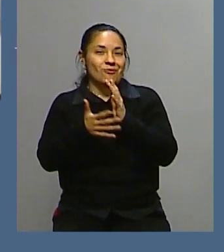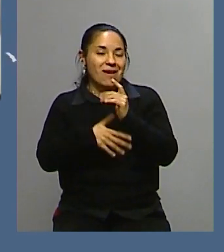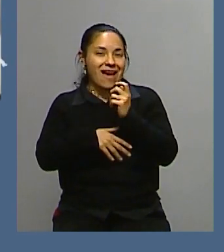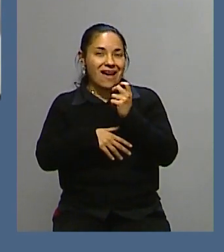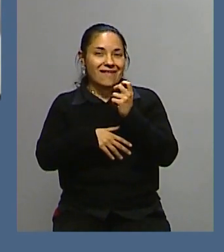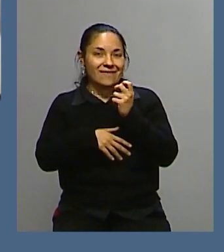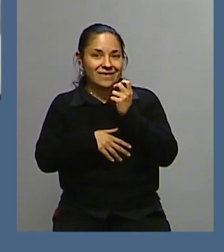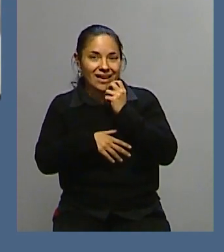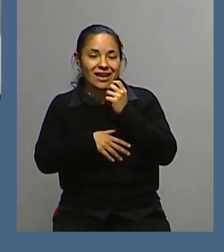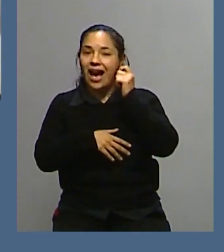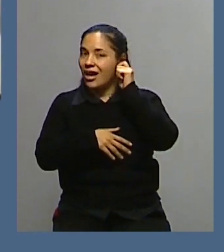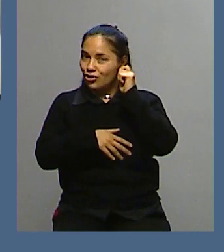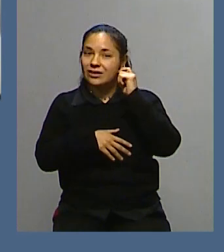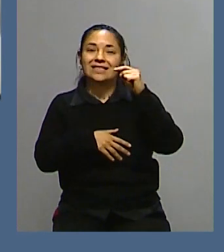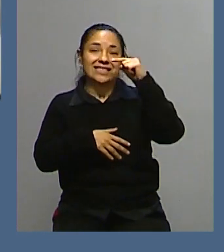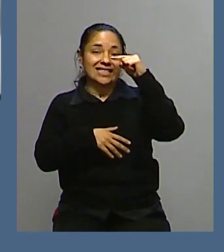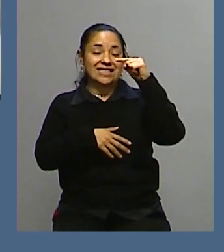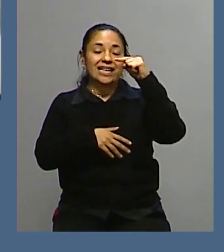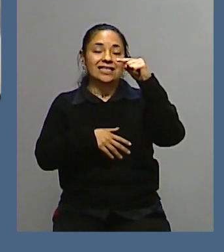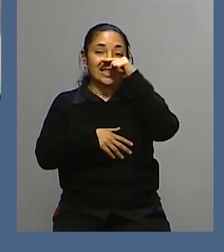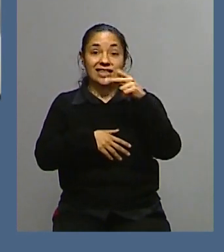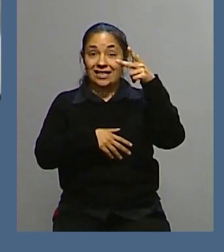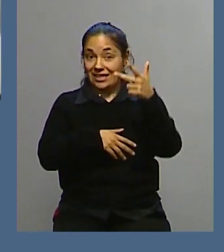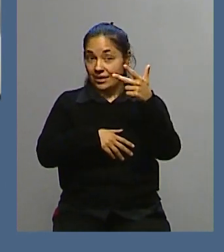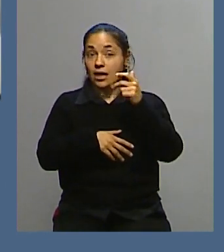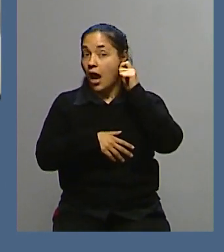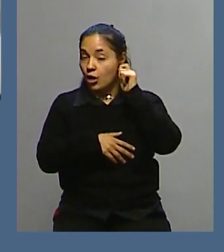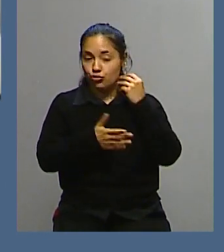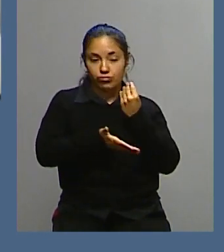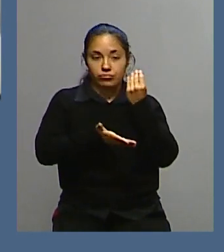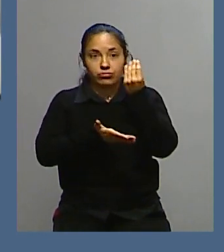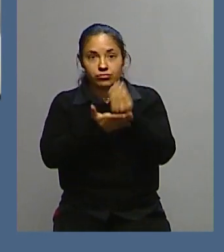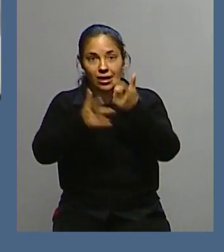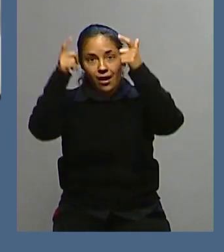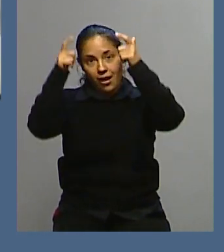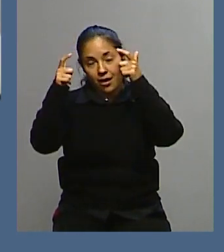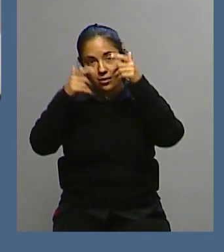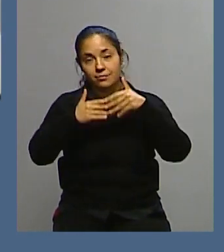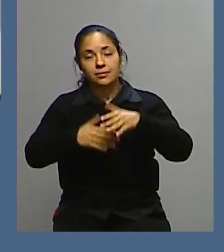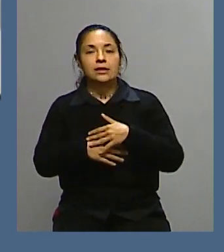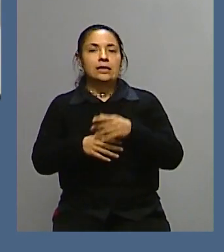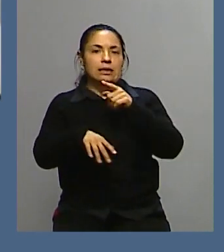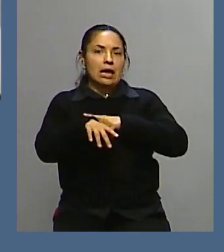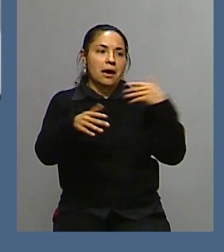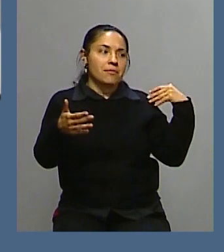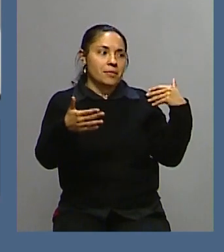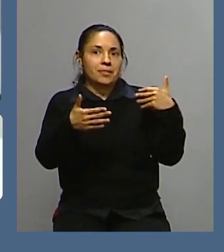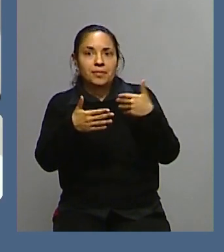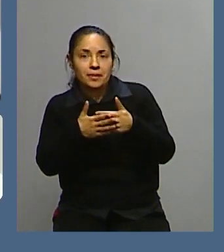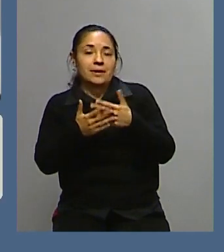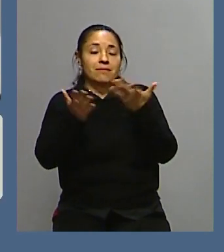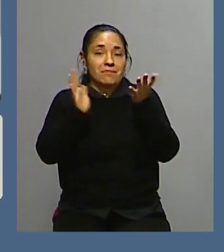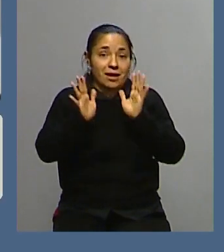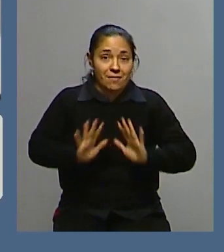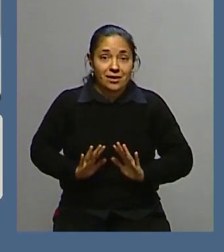accede con 73 años de edad. Y hay muchos que dicen que, si bien estuvo mucho tiempo preparándose para acceder al cargo,